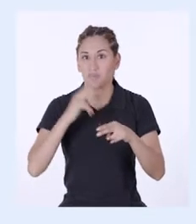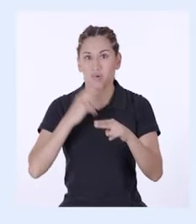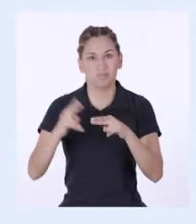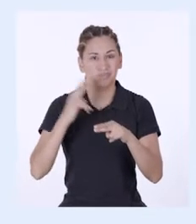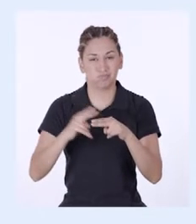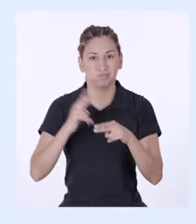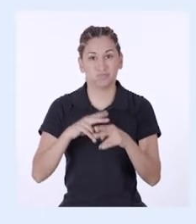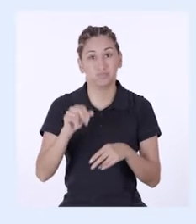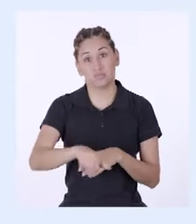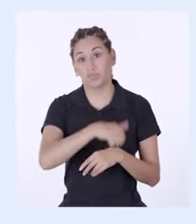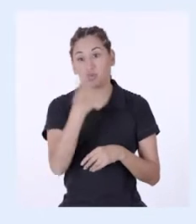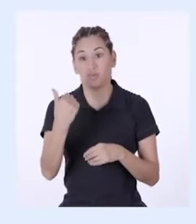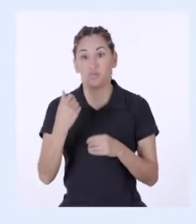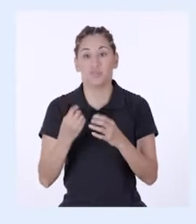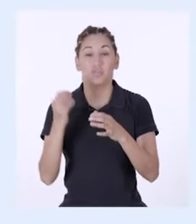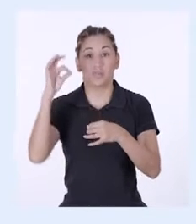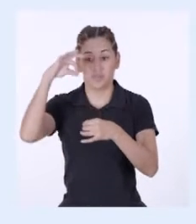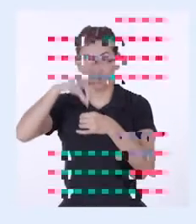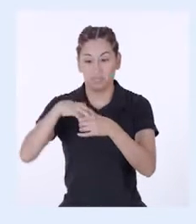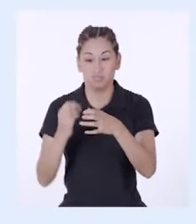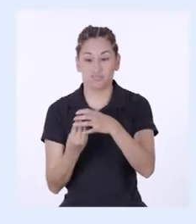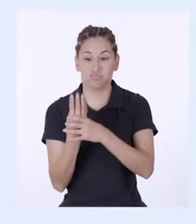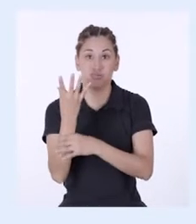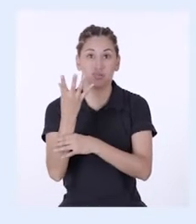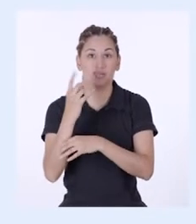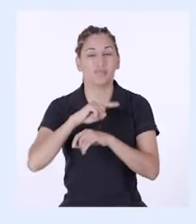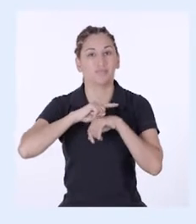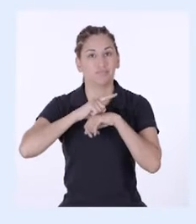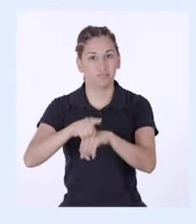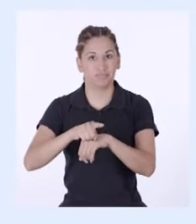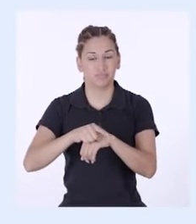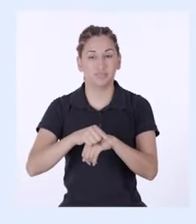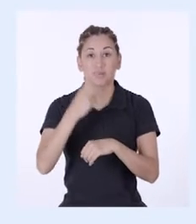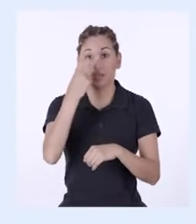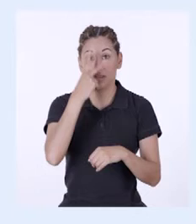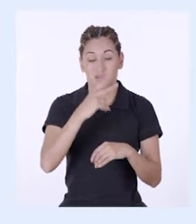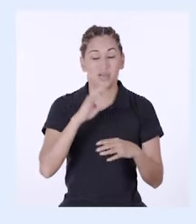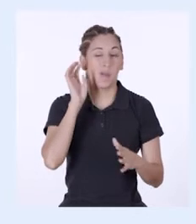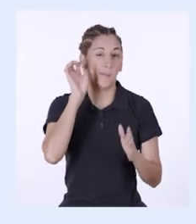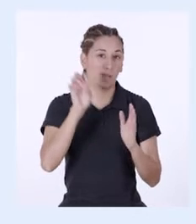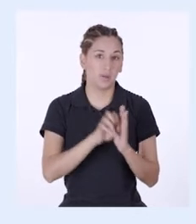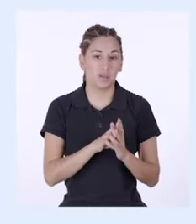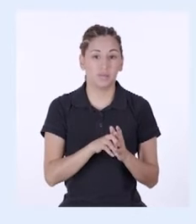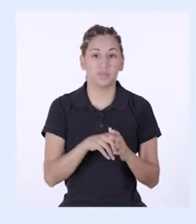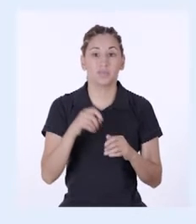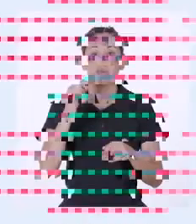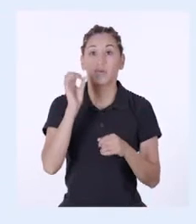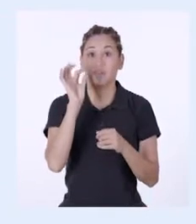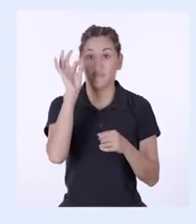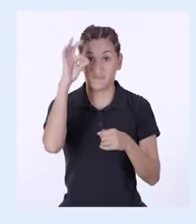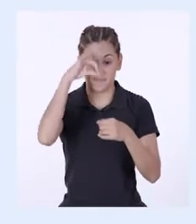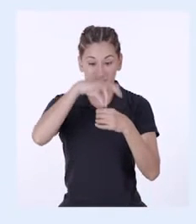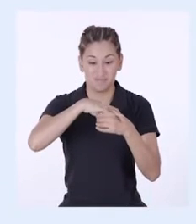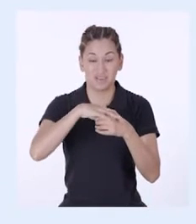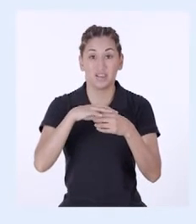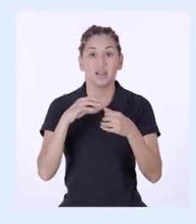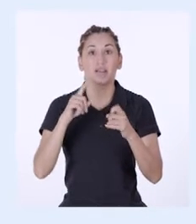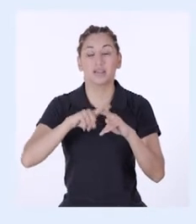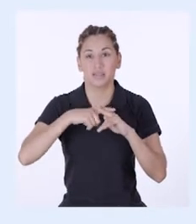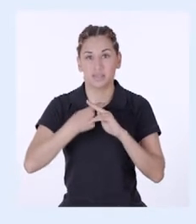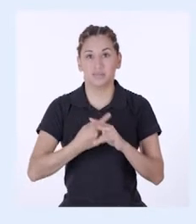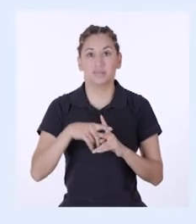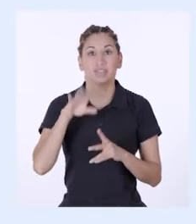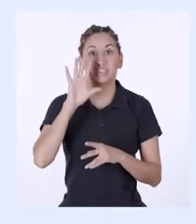tiempo que la maceta en la que solo usamos tierra. Por ejemplo, los frijoles con compost pueden